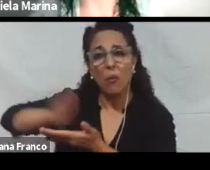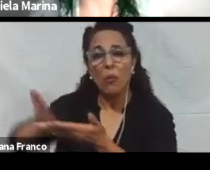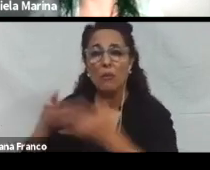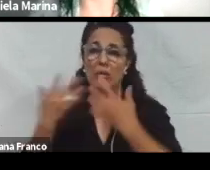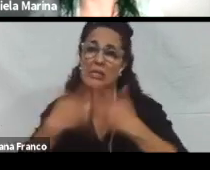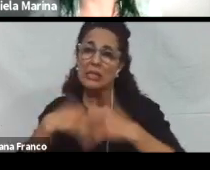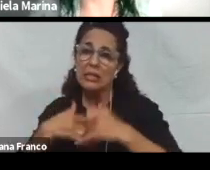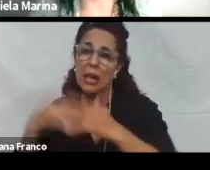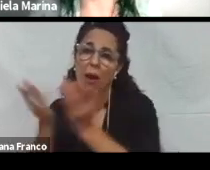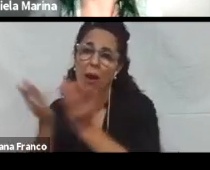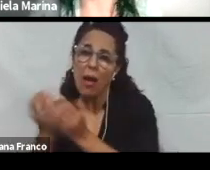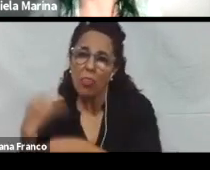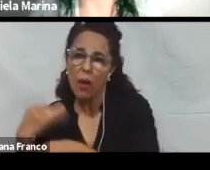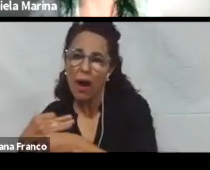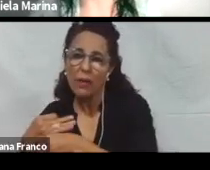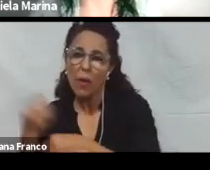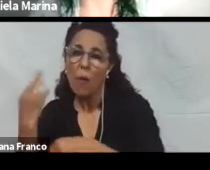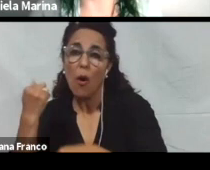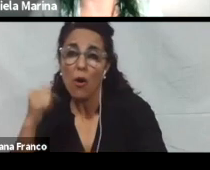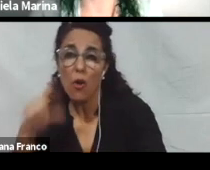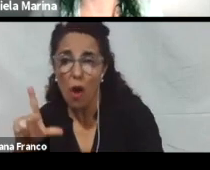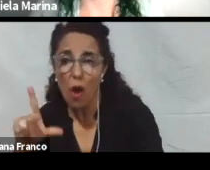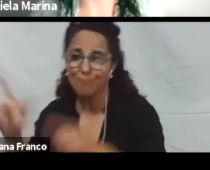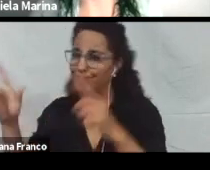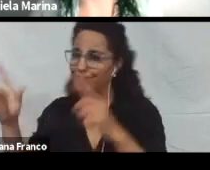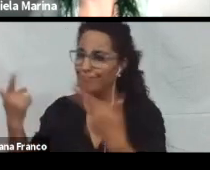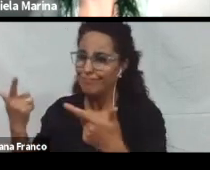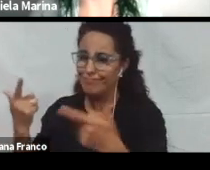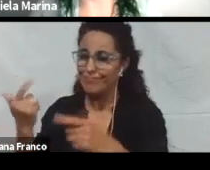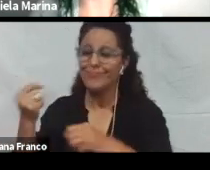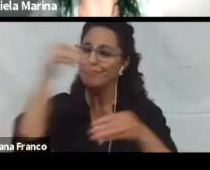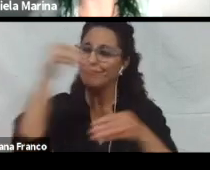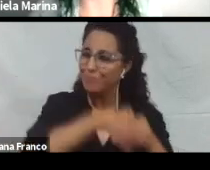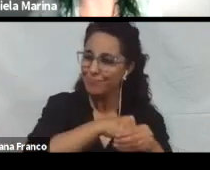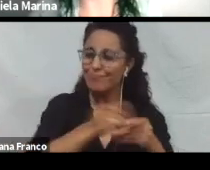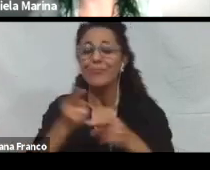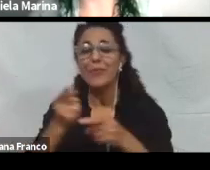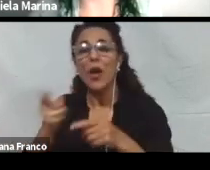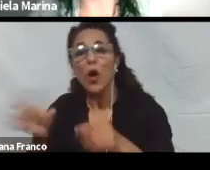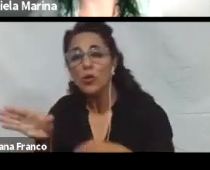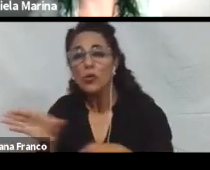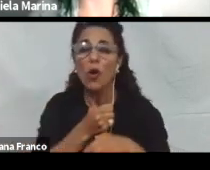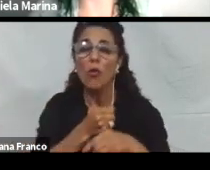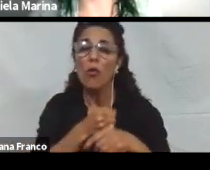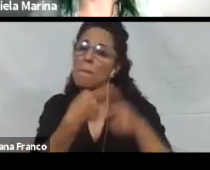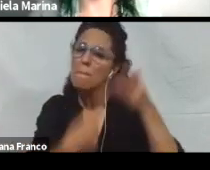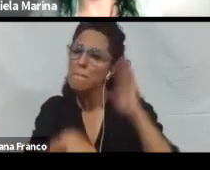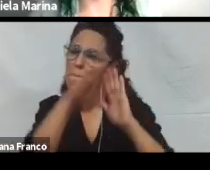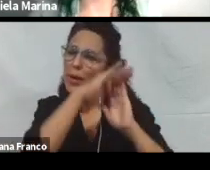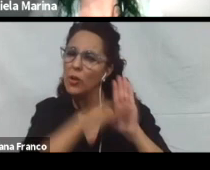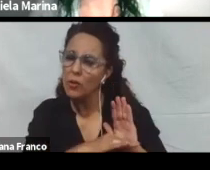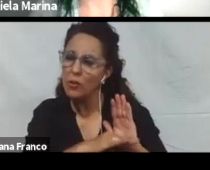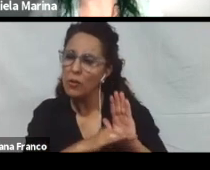ejercer su rol tan importante como es el de enseñar. Así que, toda metodología de trabajo que se aplique en el sistema